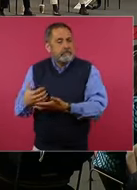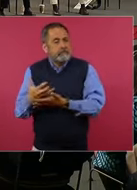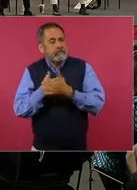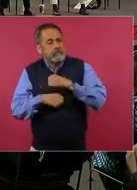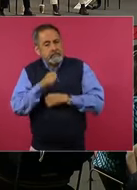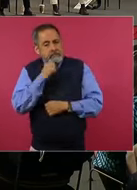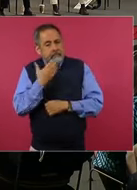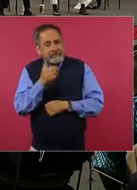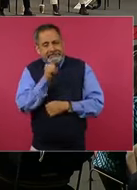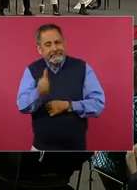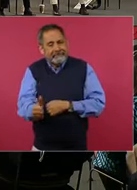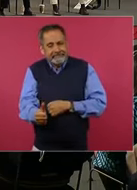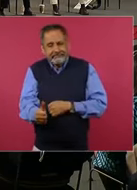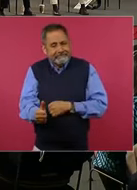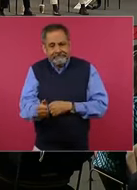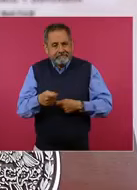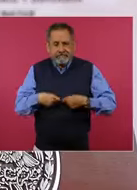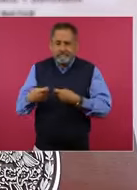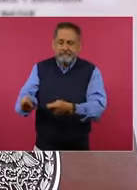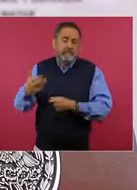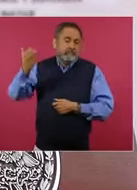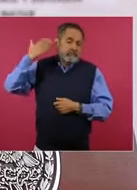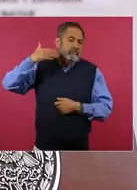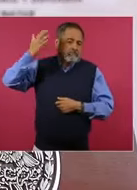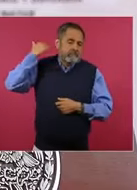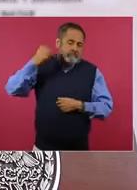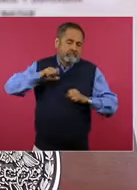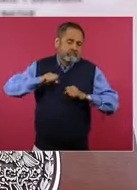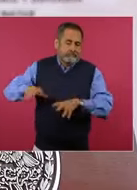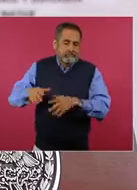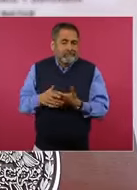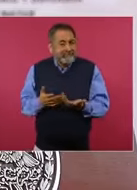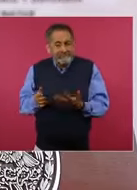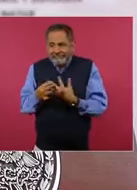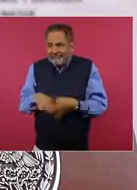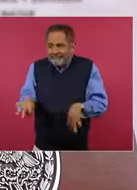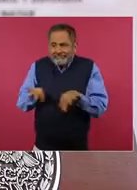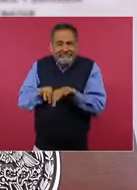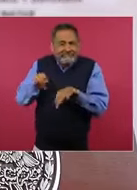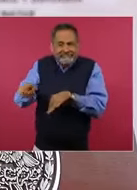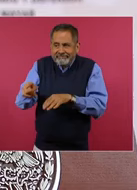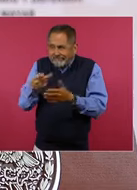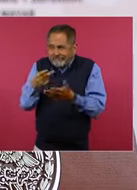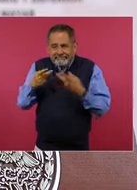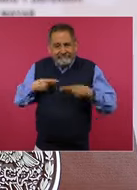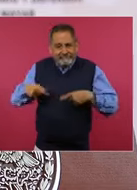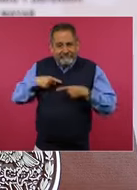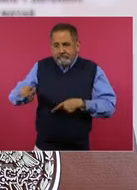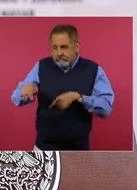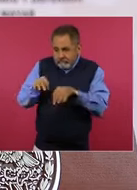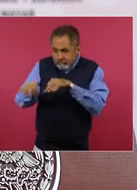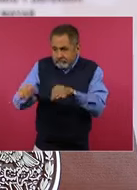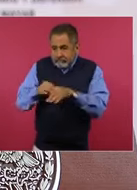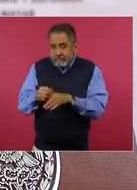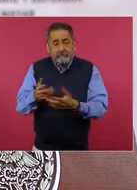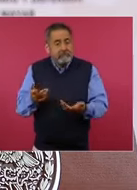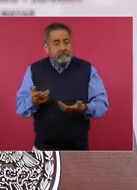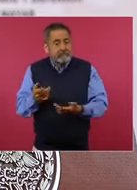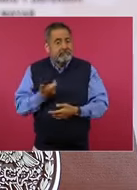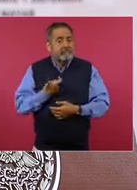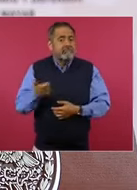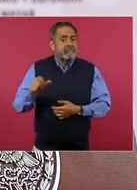De ese tamaño era el abandono que se tenía en la parte más importante que tiene un sistema de salud, sus trabajadores y